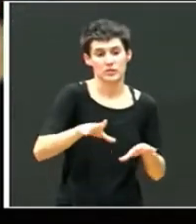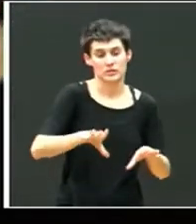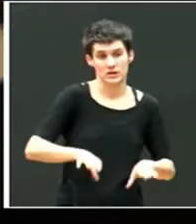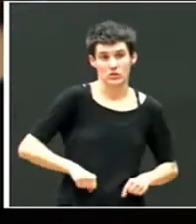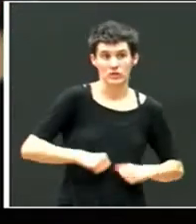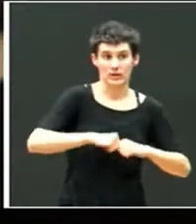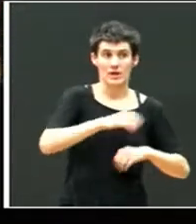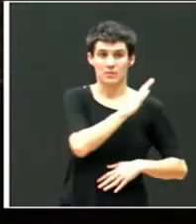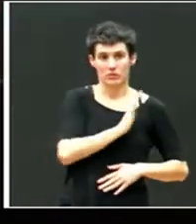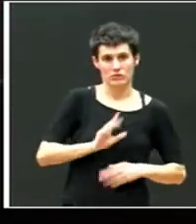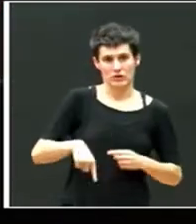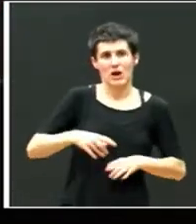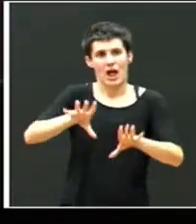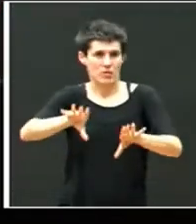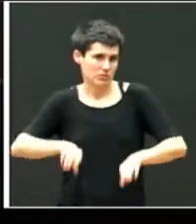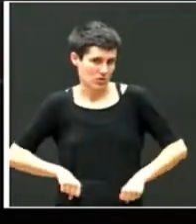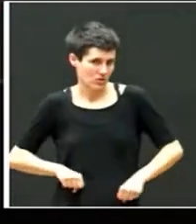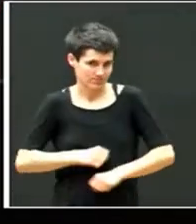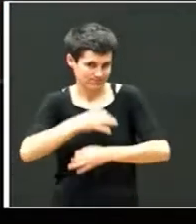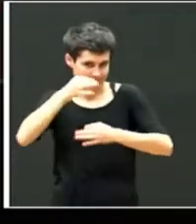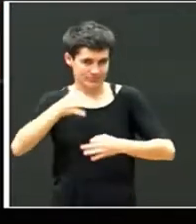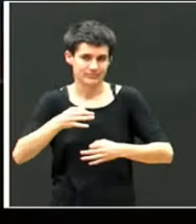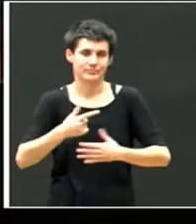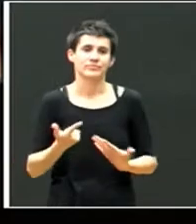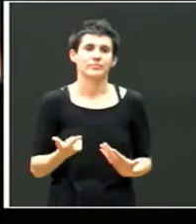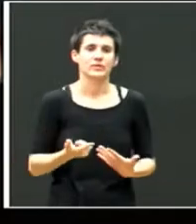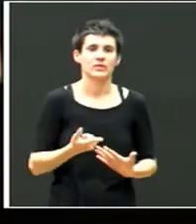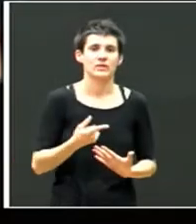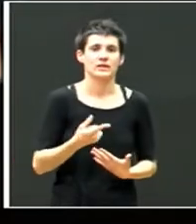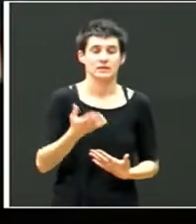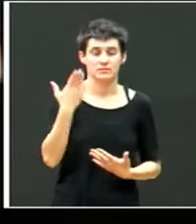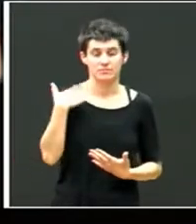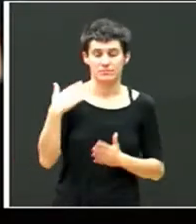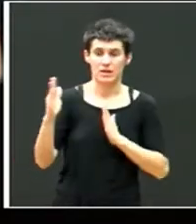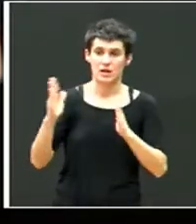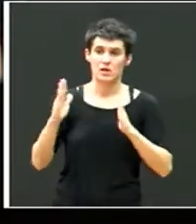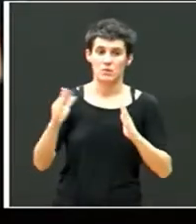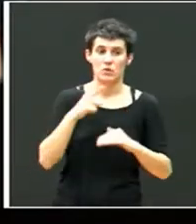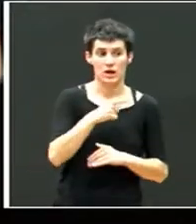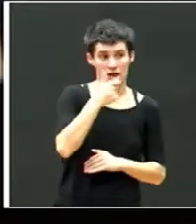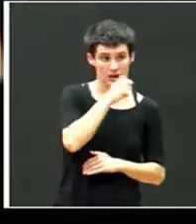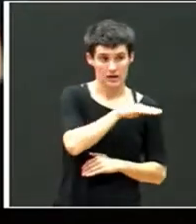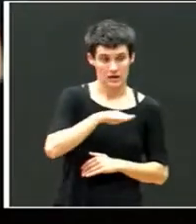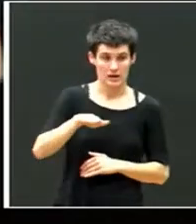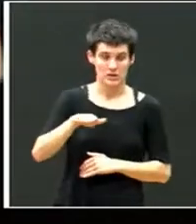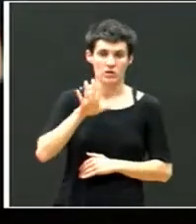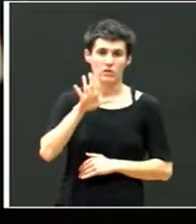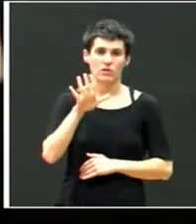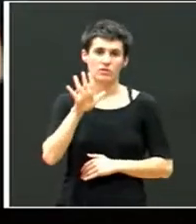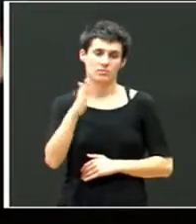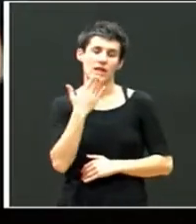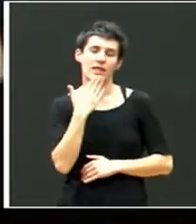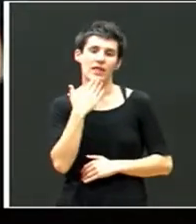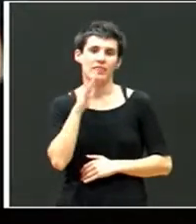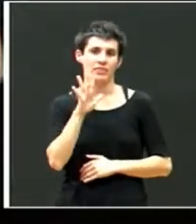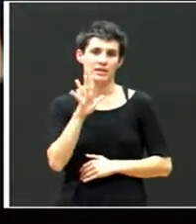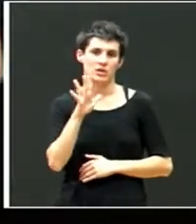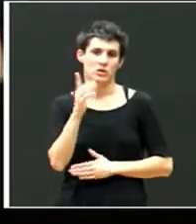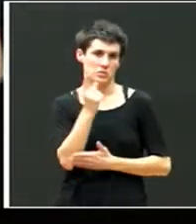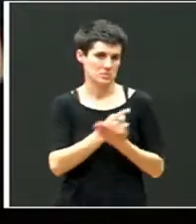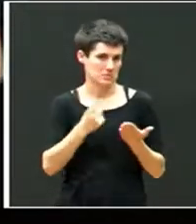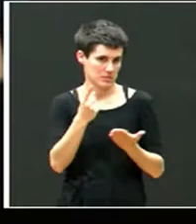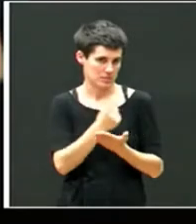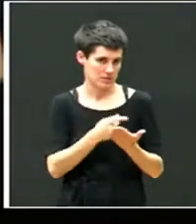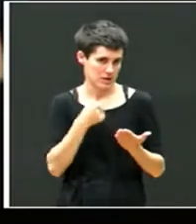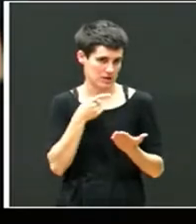Fue hace tres años, Joseba entonces tenía cinco años y estaba en el grupo de primero de primaria en el